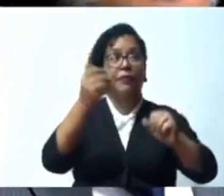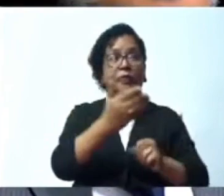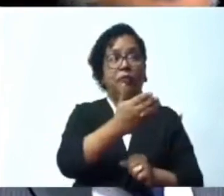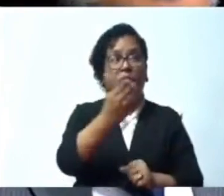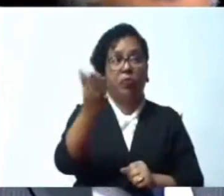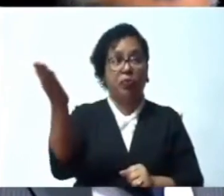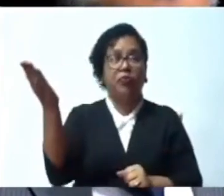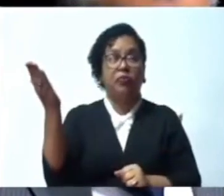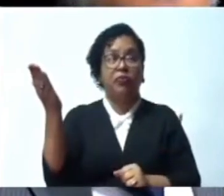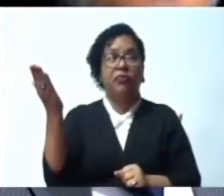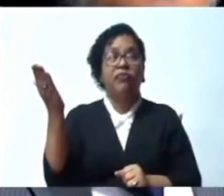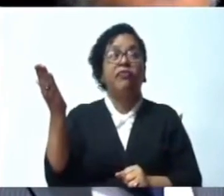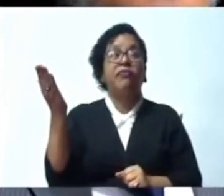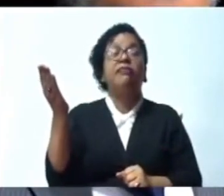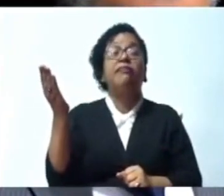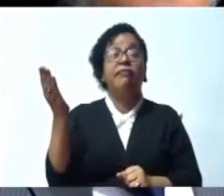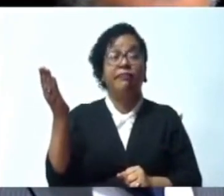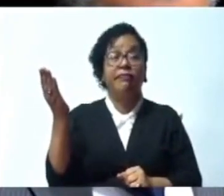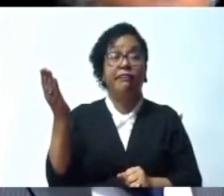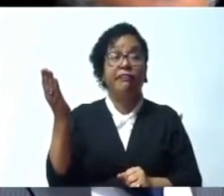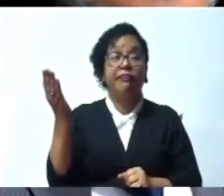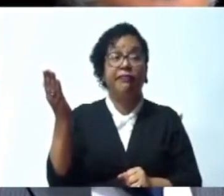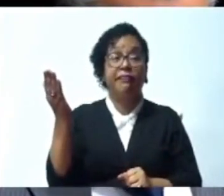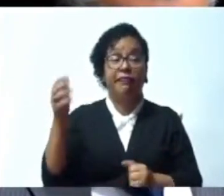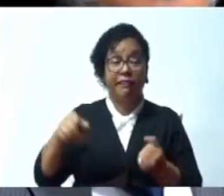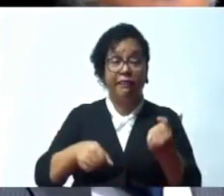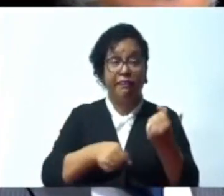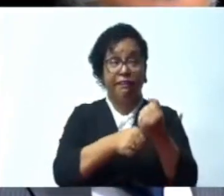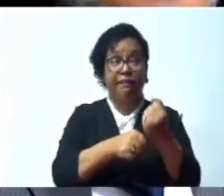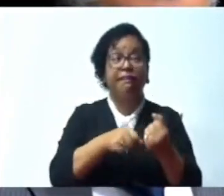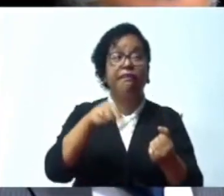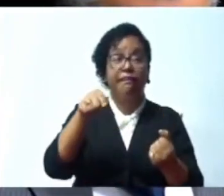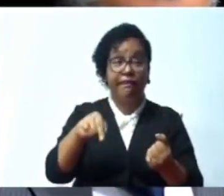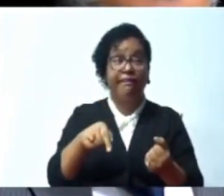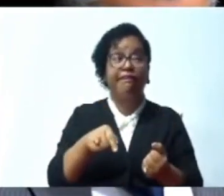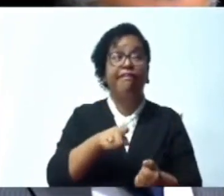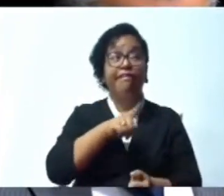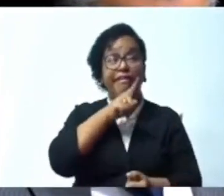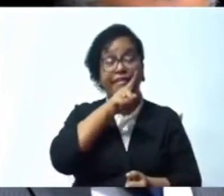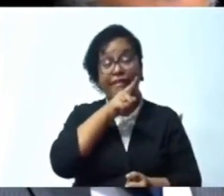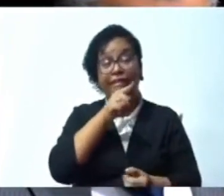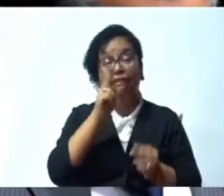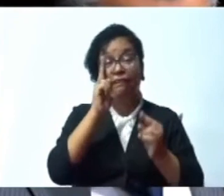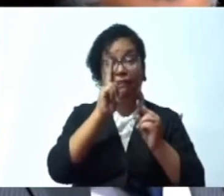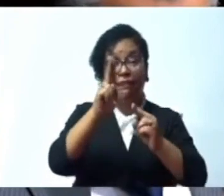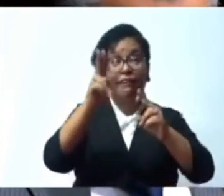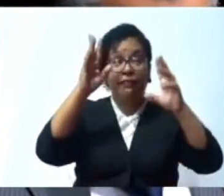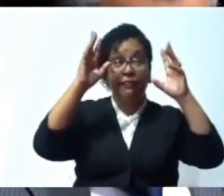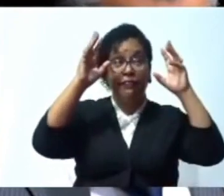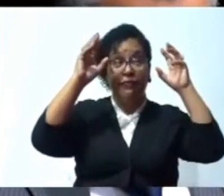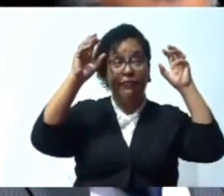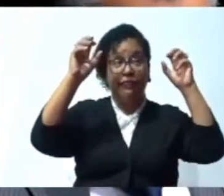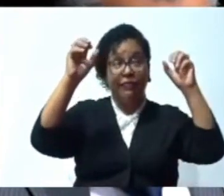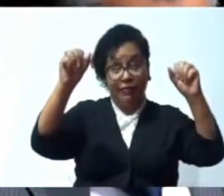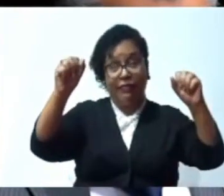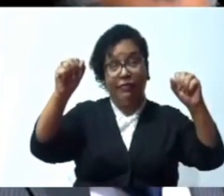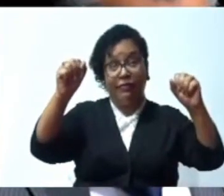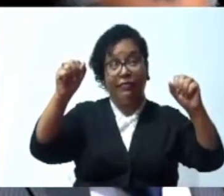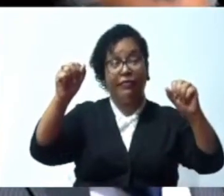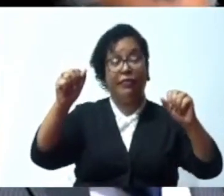este hemiciclo La verdad es, honorable Presidente, que no podía dejar de pasar por alto